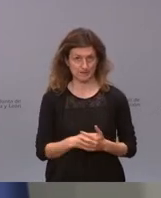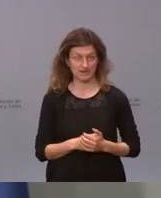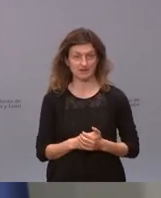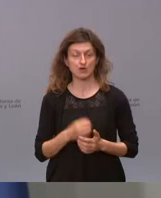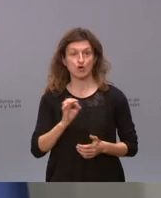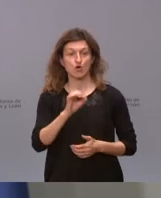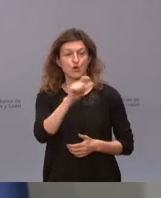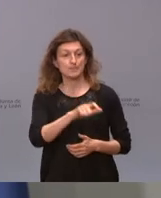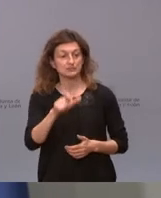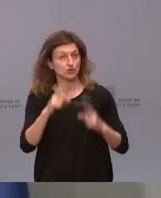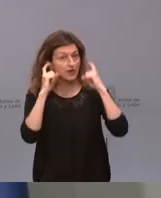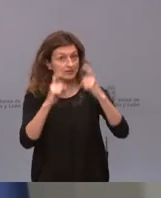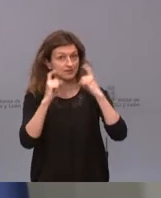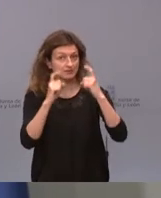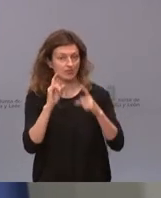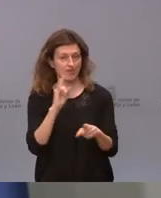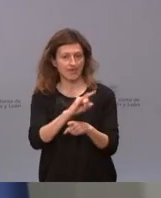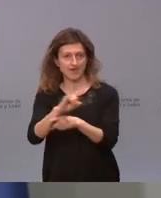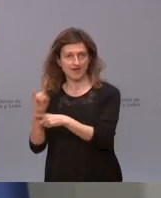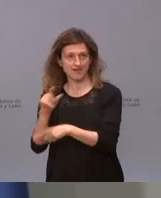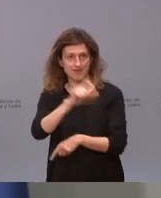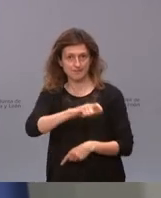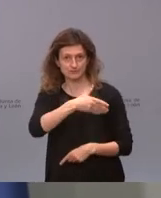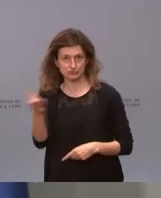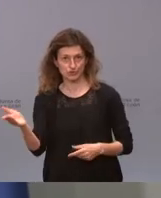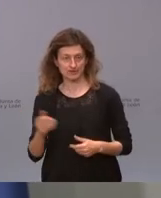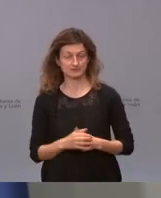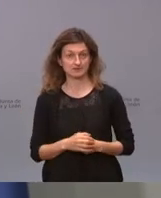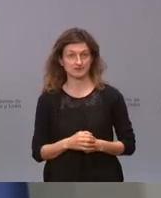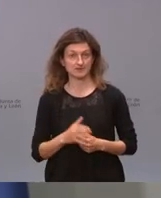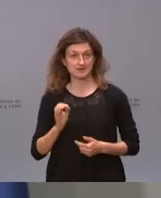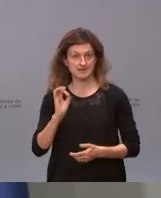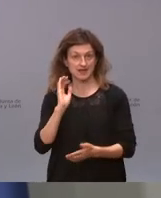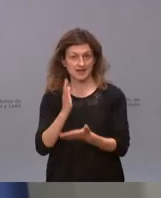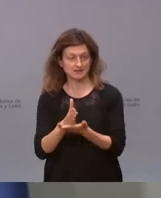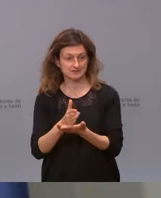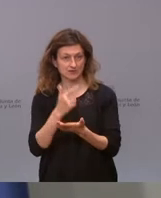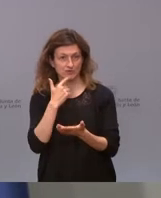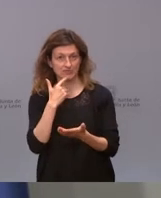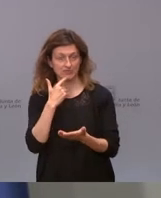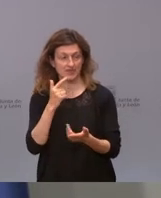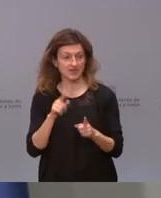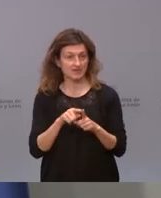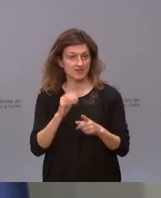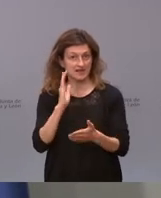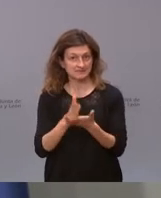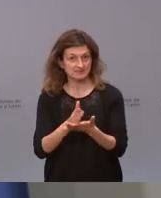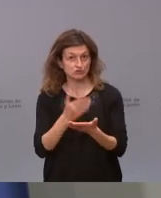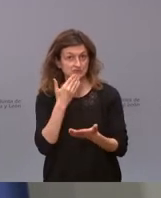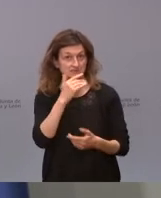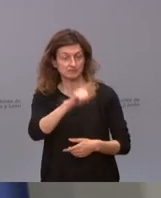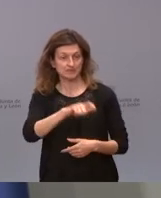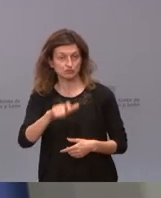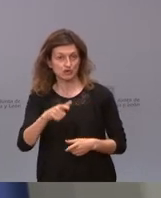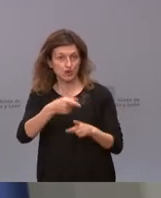quienes han intentado engañar a la población. Y castigos muy severos a quienes han jugado al frentismo. Y castigos muy severos a